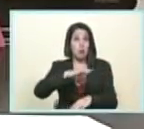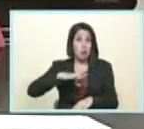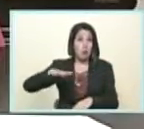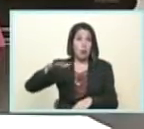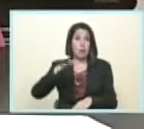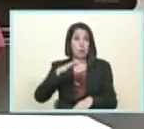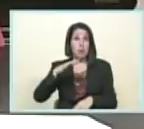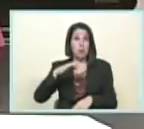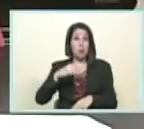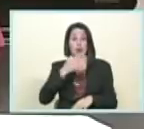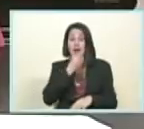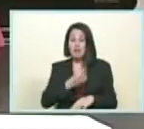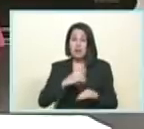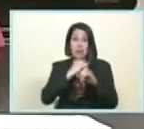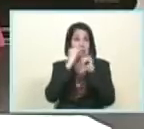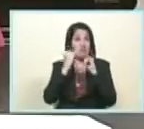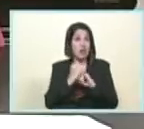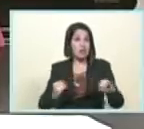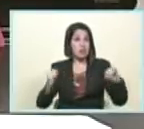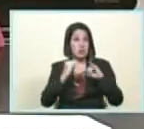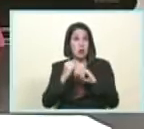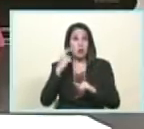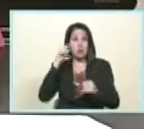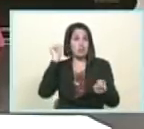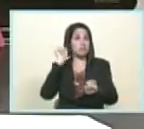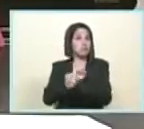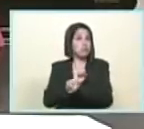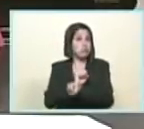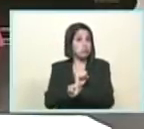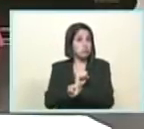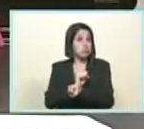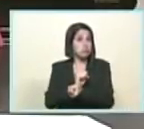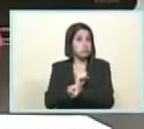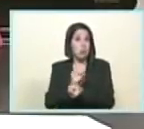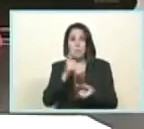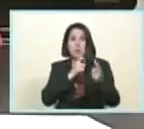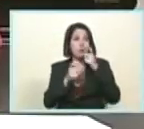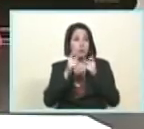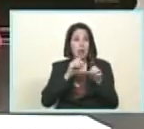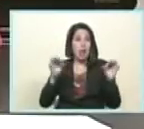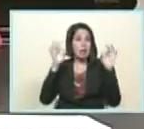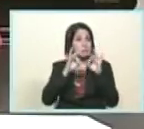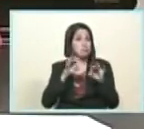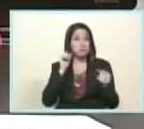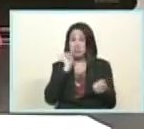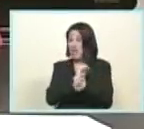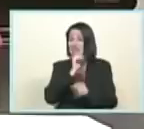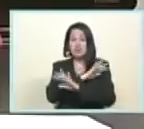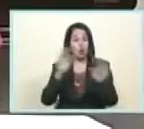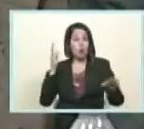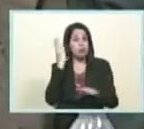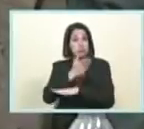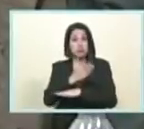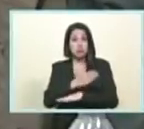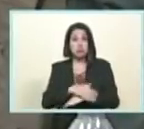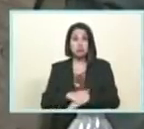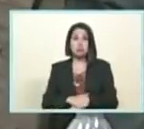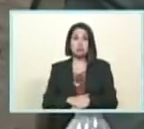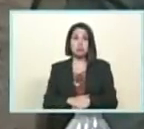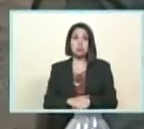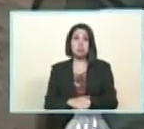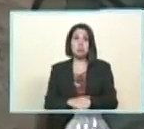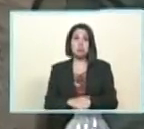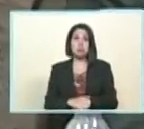navidades felices usted le pone los ganchos compadre inmediatamente sin preguntar ok nos